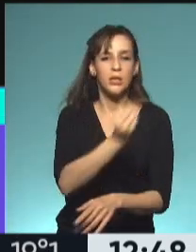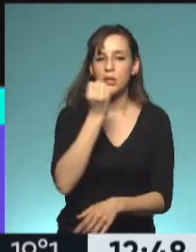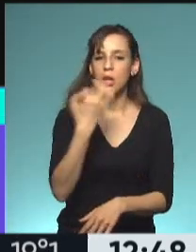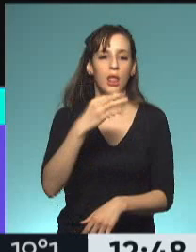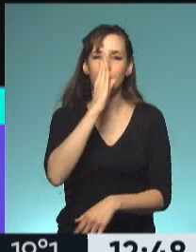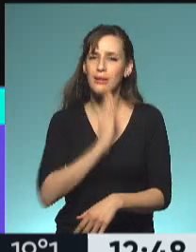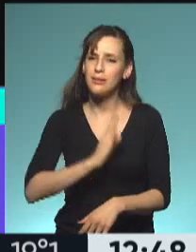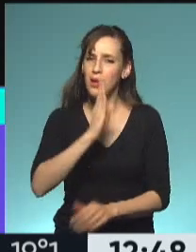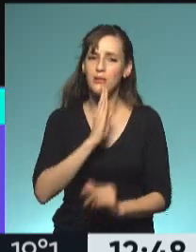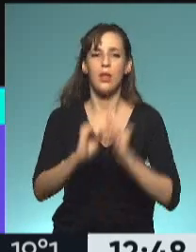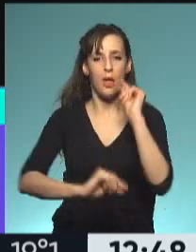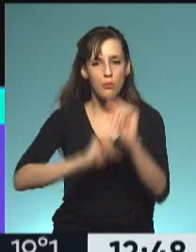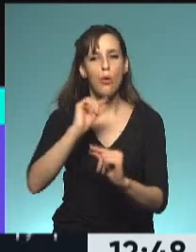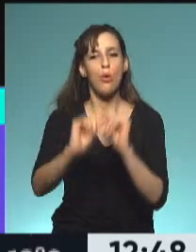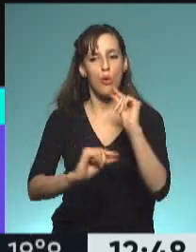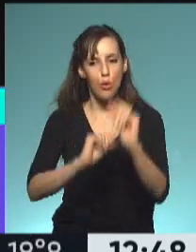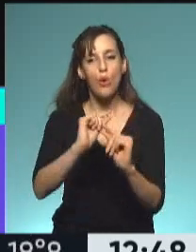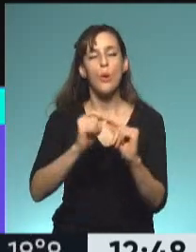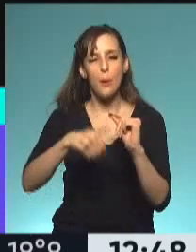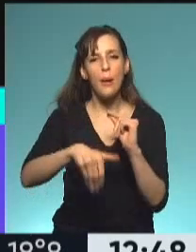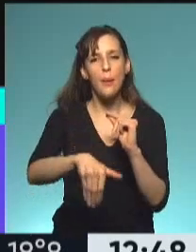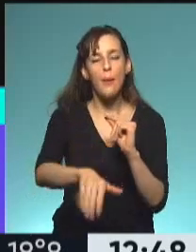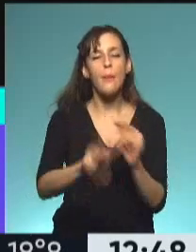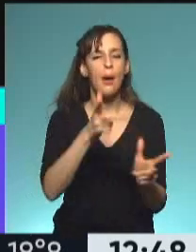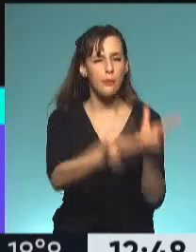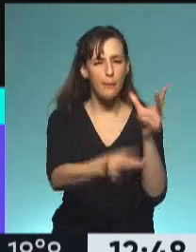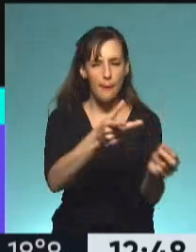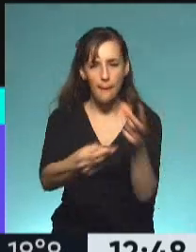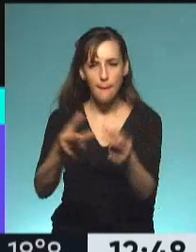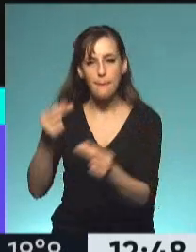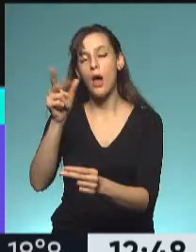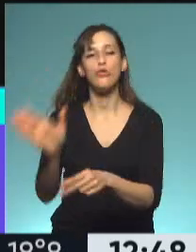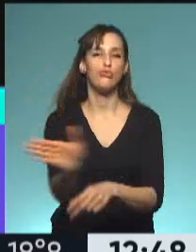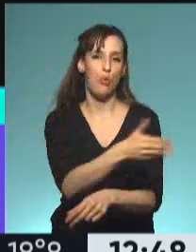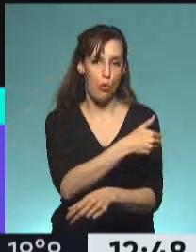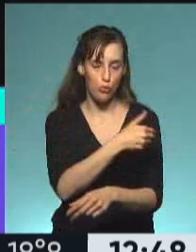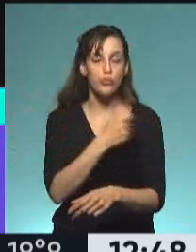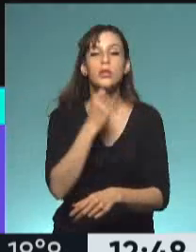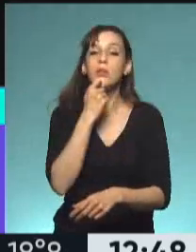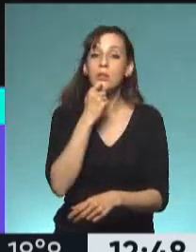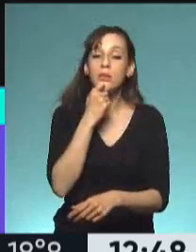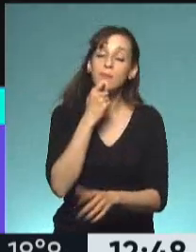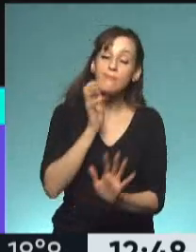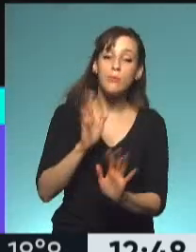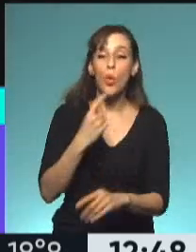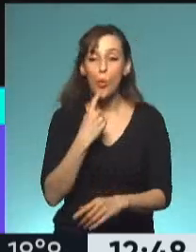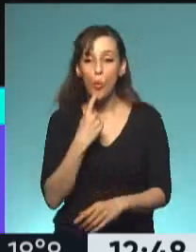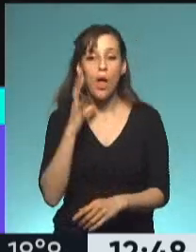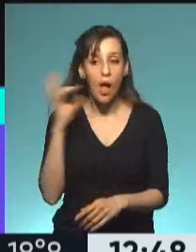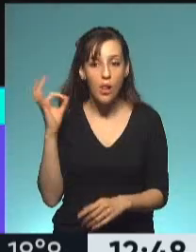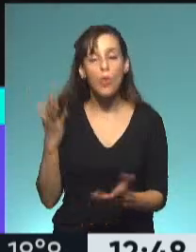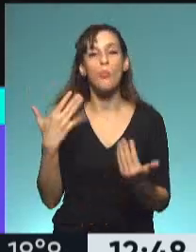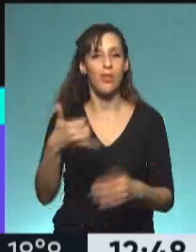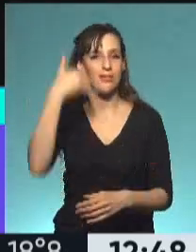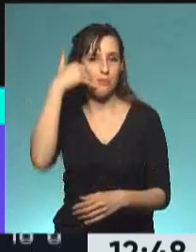progresivamente va a llegar obviamente a todas las personas que están ahí alojadas, y si tienen alguna duda, pueden, tienen una línea donde comunicarse.